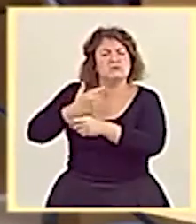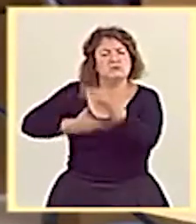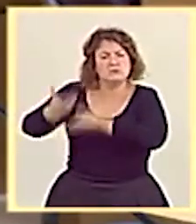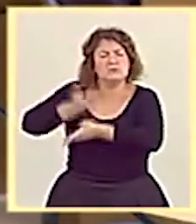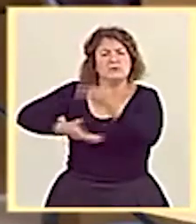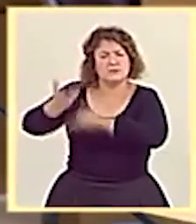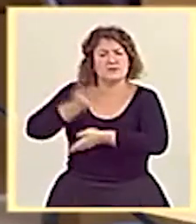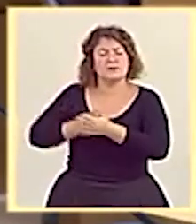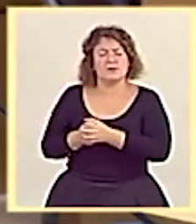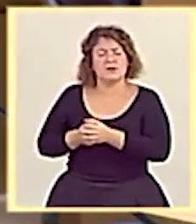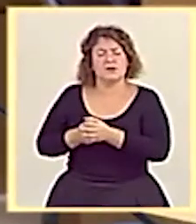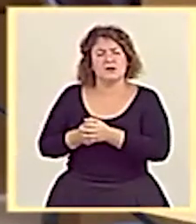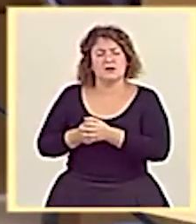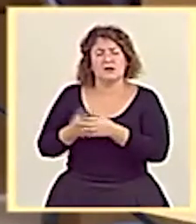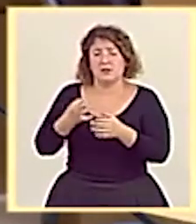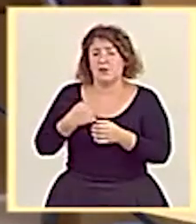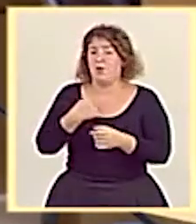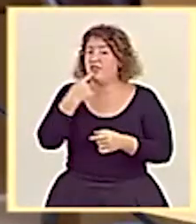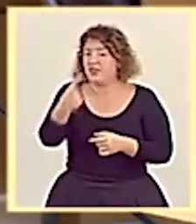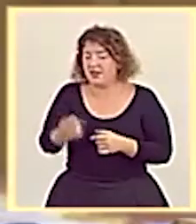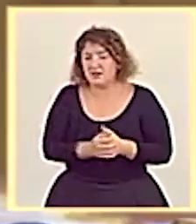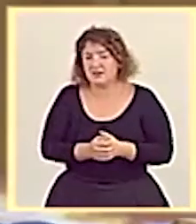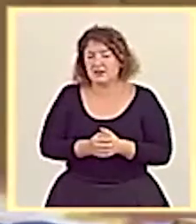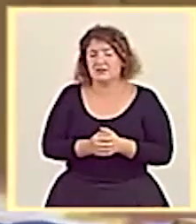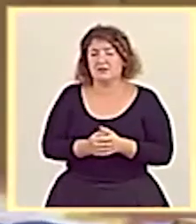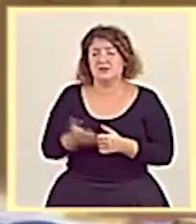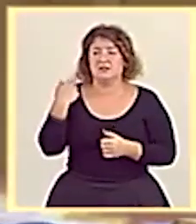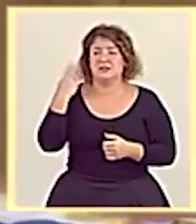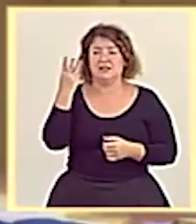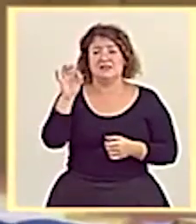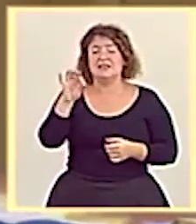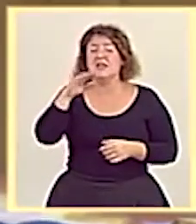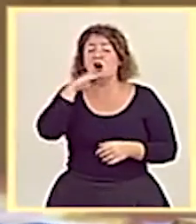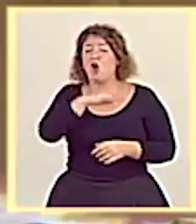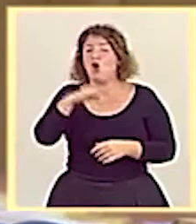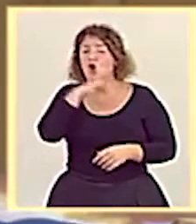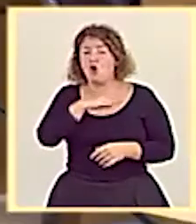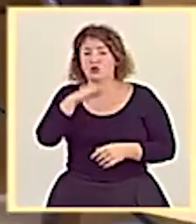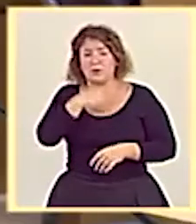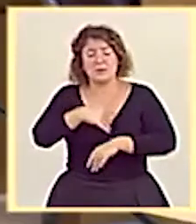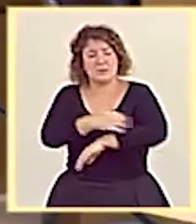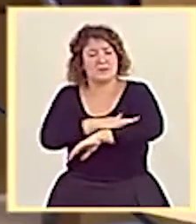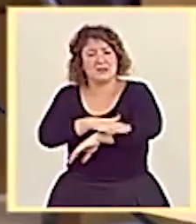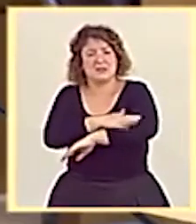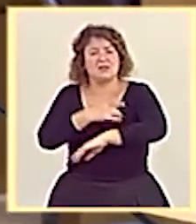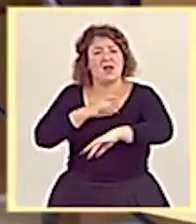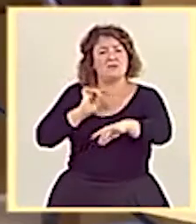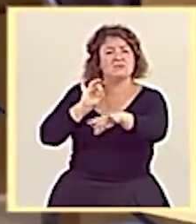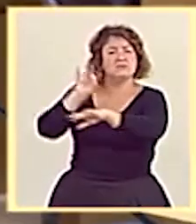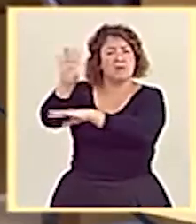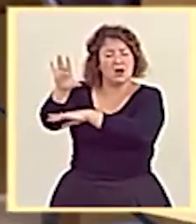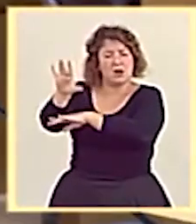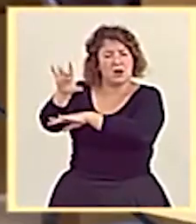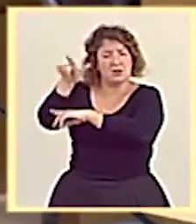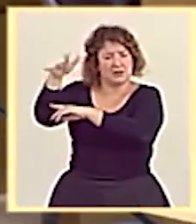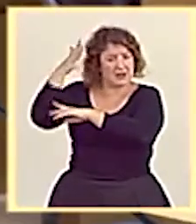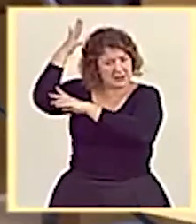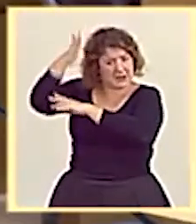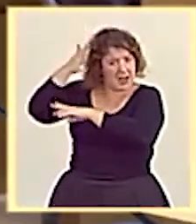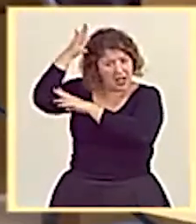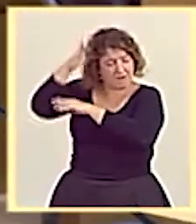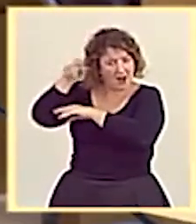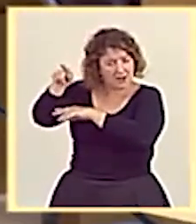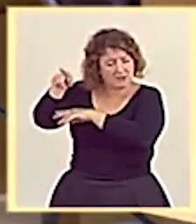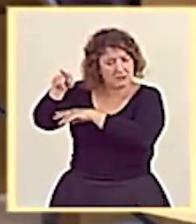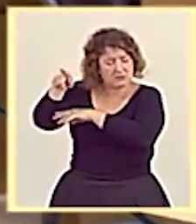señoría, que el pasado 30 de octubre este ministerio ya ha remitido a la comunidad autónoma, a la comunidad foral de